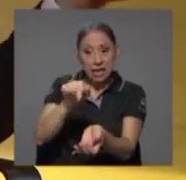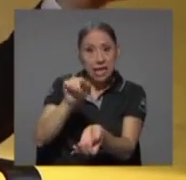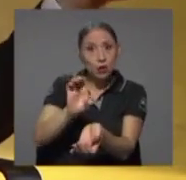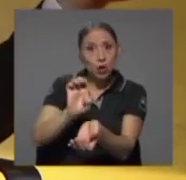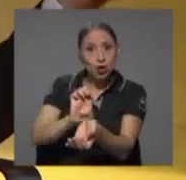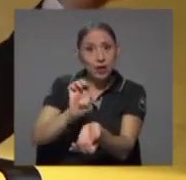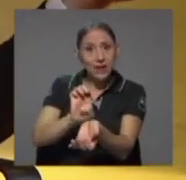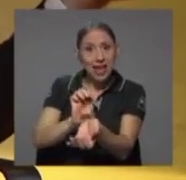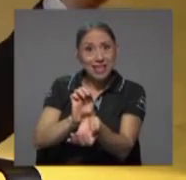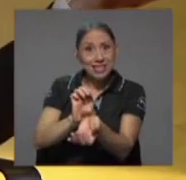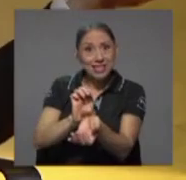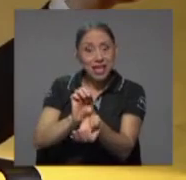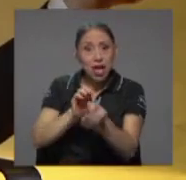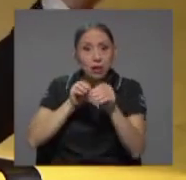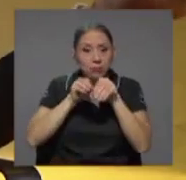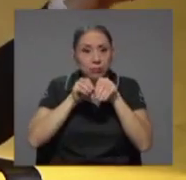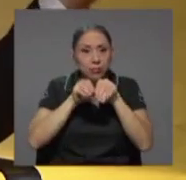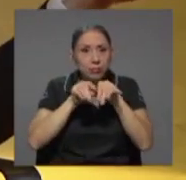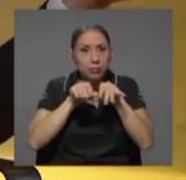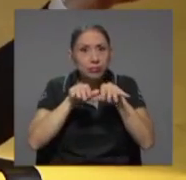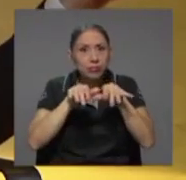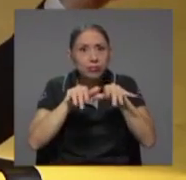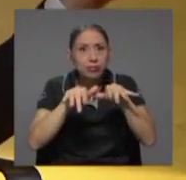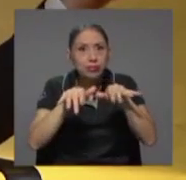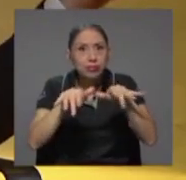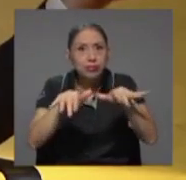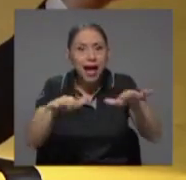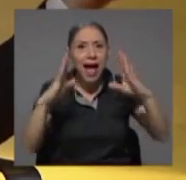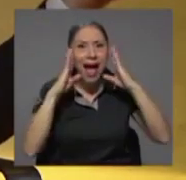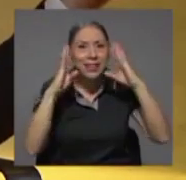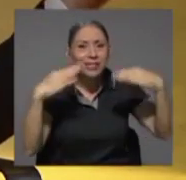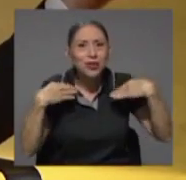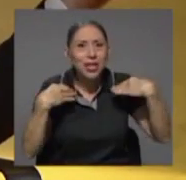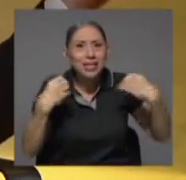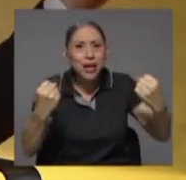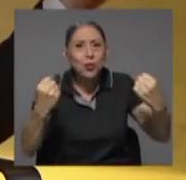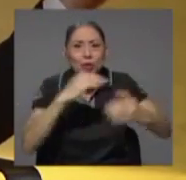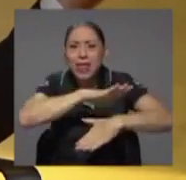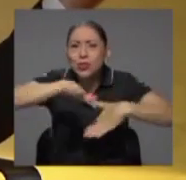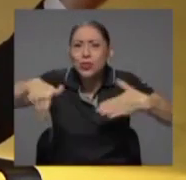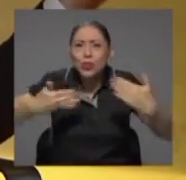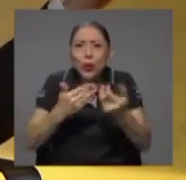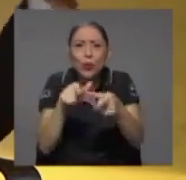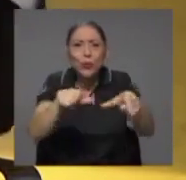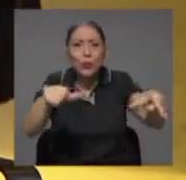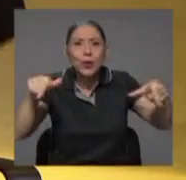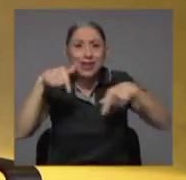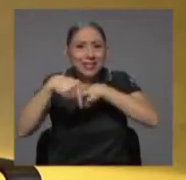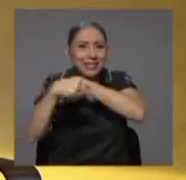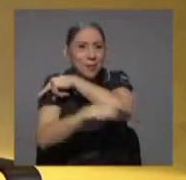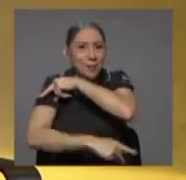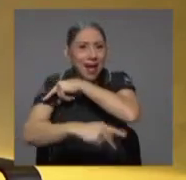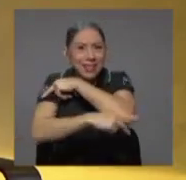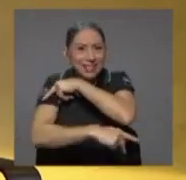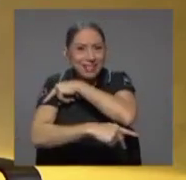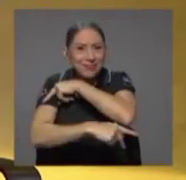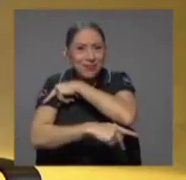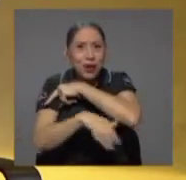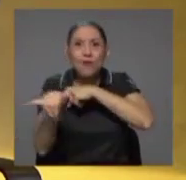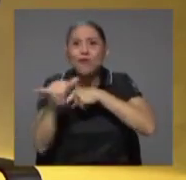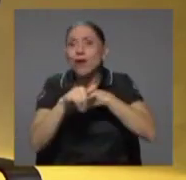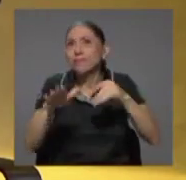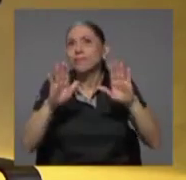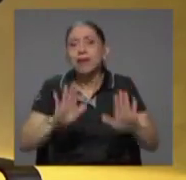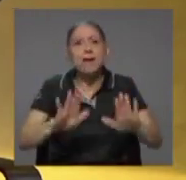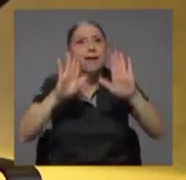de la salud a todos los sitios de este país fue la mega universalización